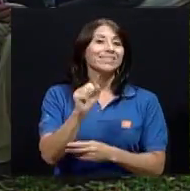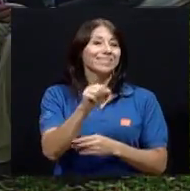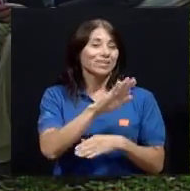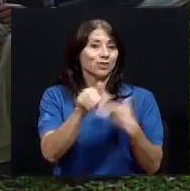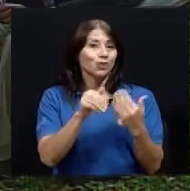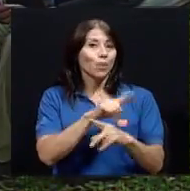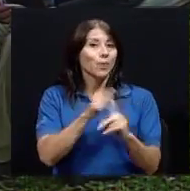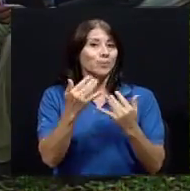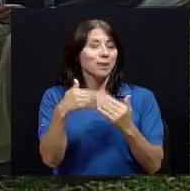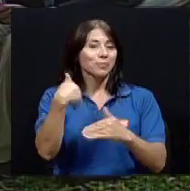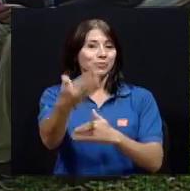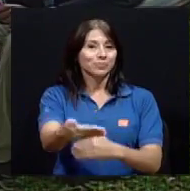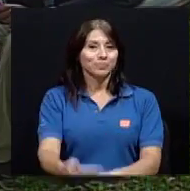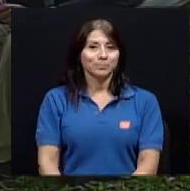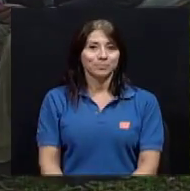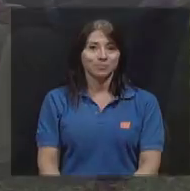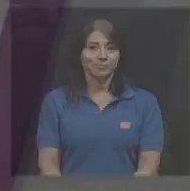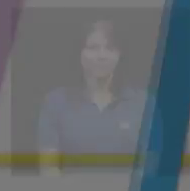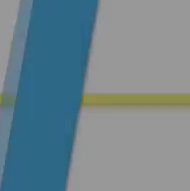próximamente.